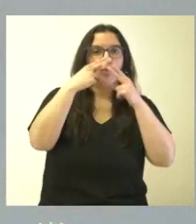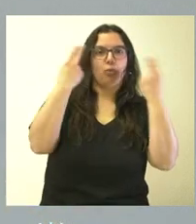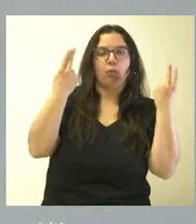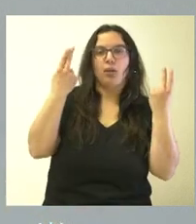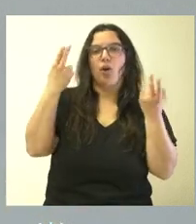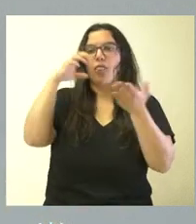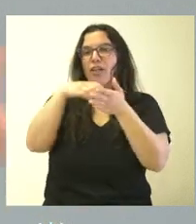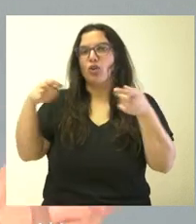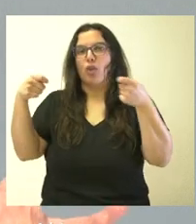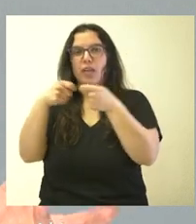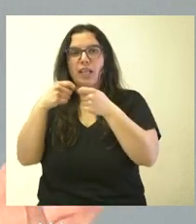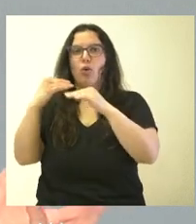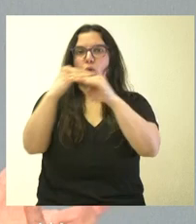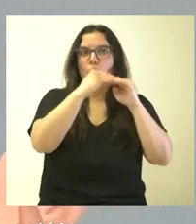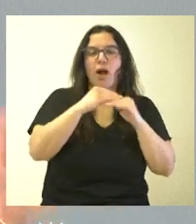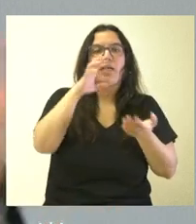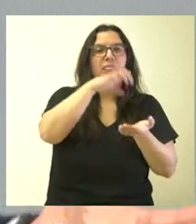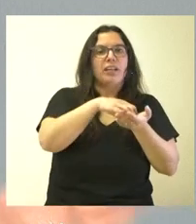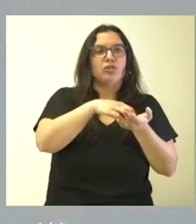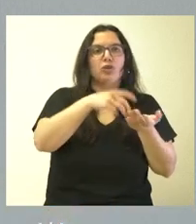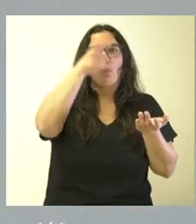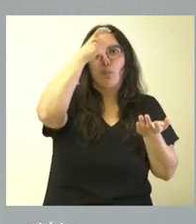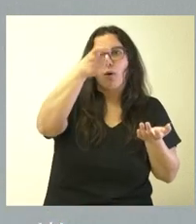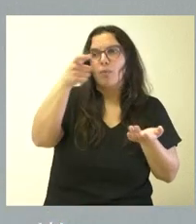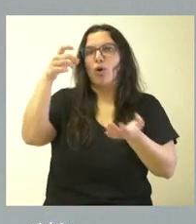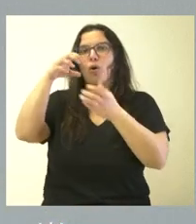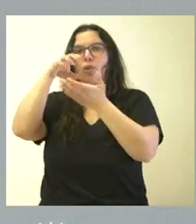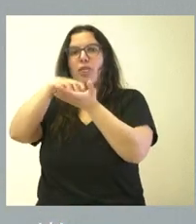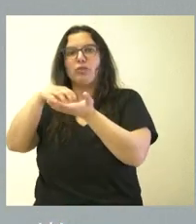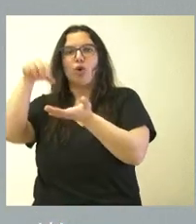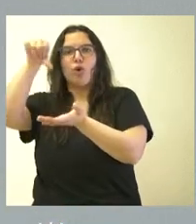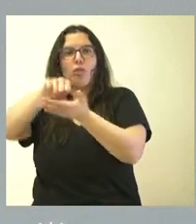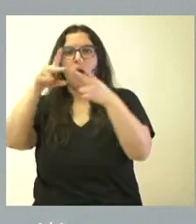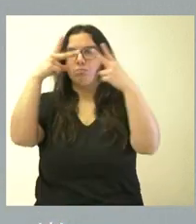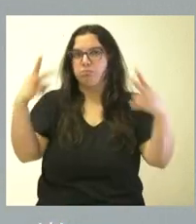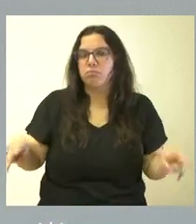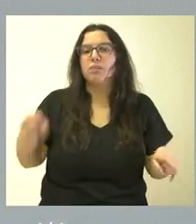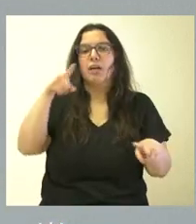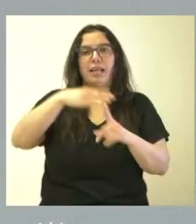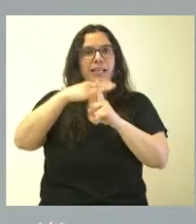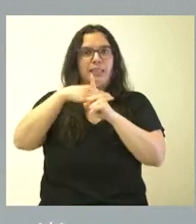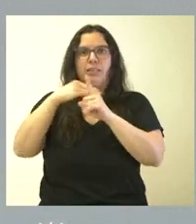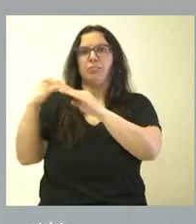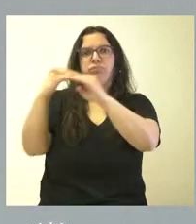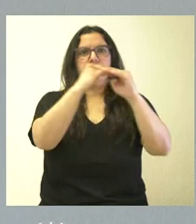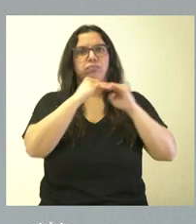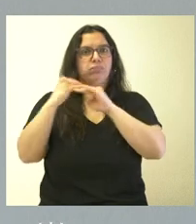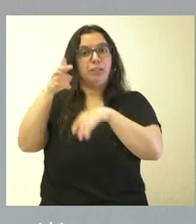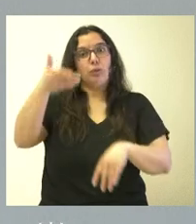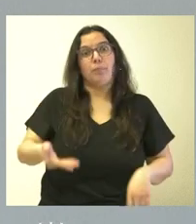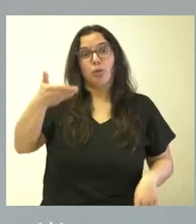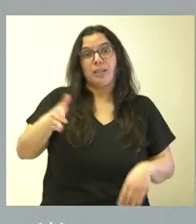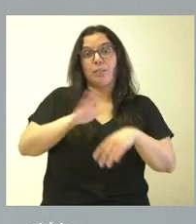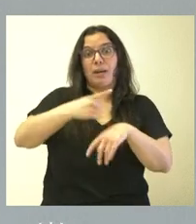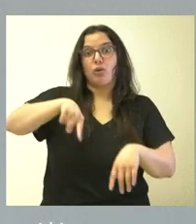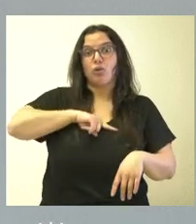o concertado, entre los alumnos que estudian en un centro en el ámbito urbano o en el ámbito rural. Y, por tanto, esto es muy importante porque para nosotros